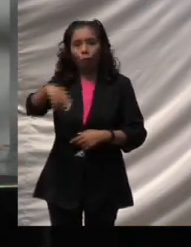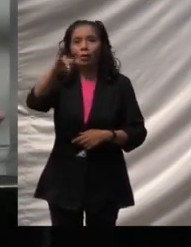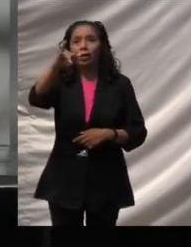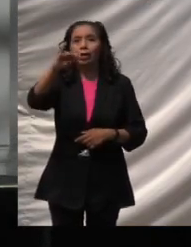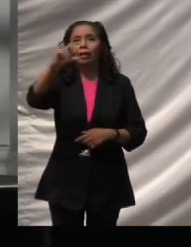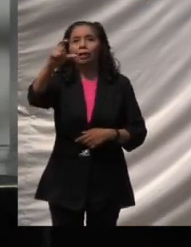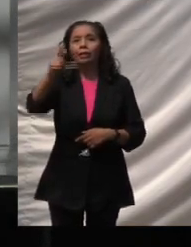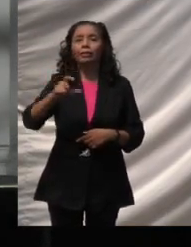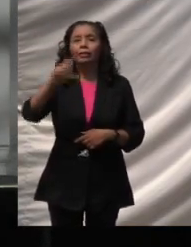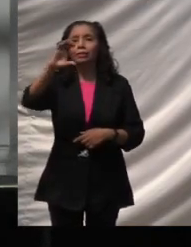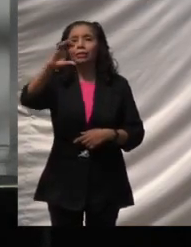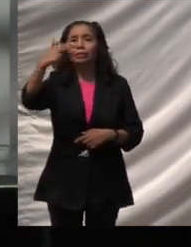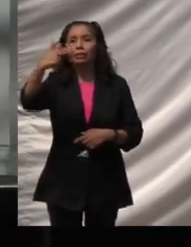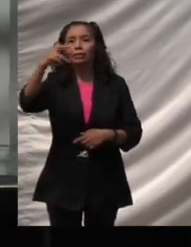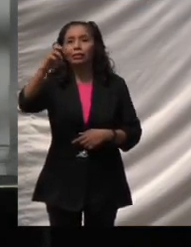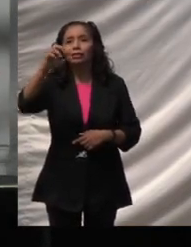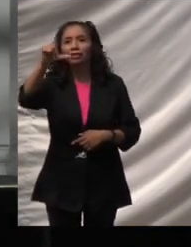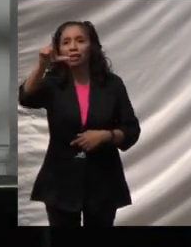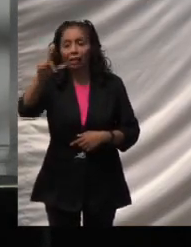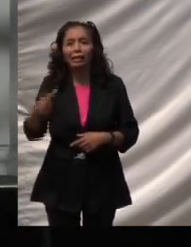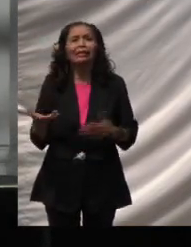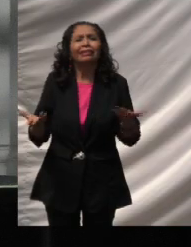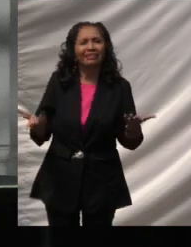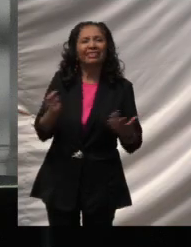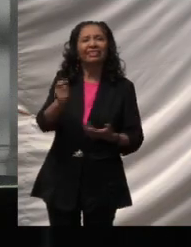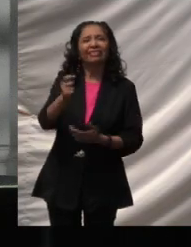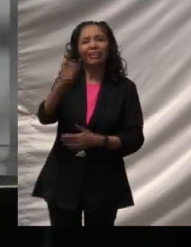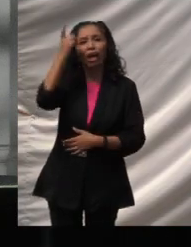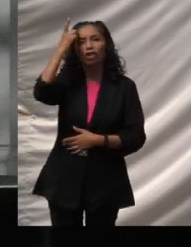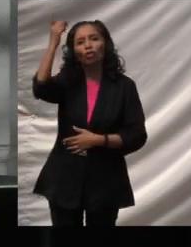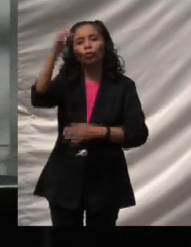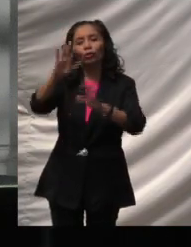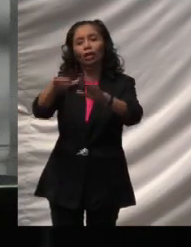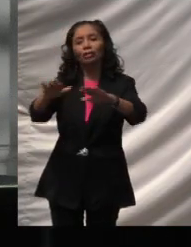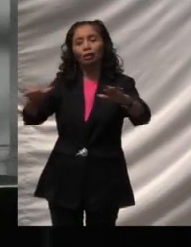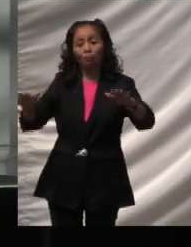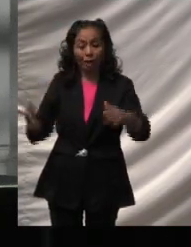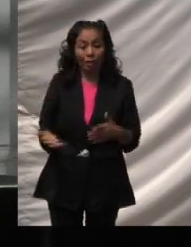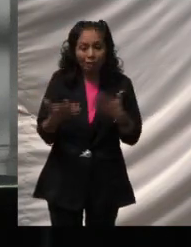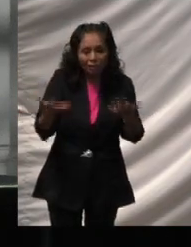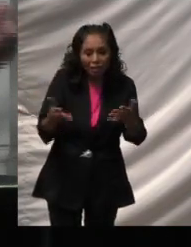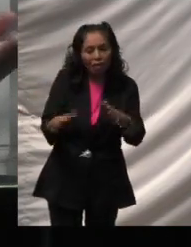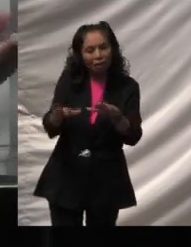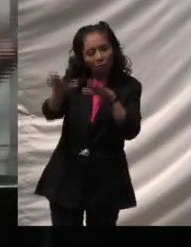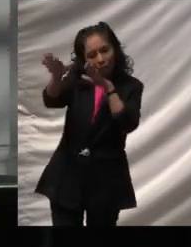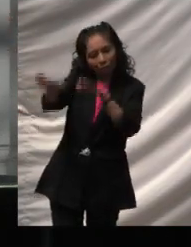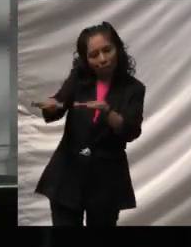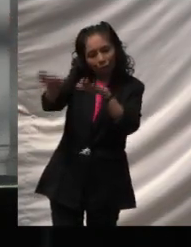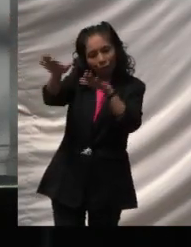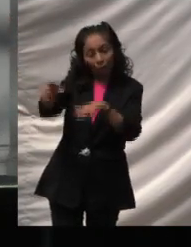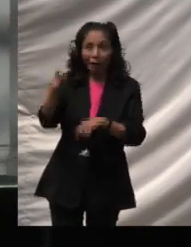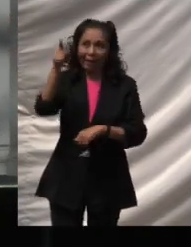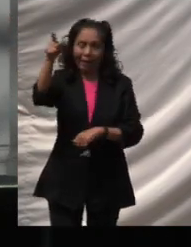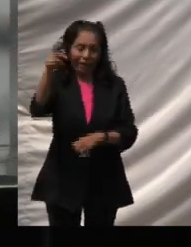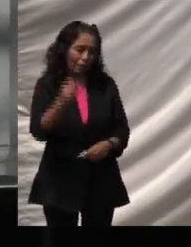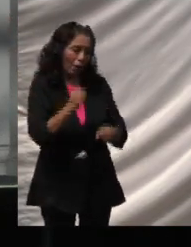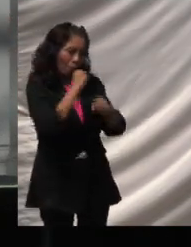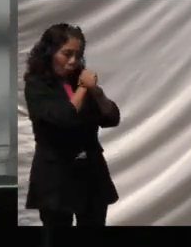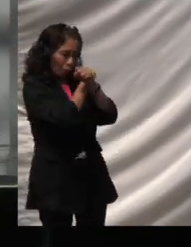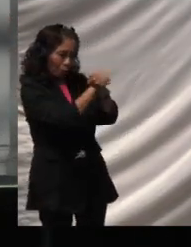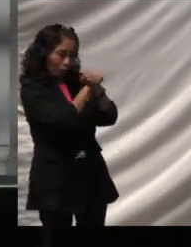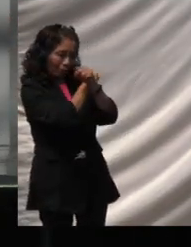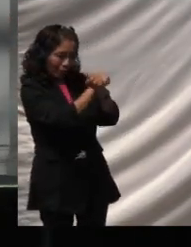para ellos diosa del mar. Y la adoraron a cambio de su protección y provisión durante mucho tiempo.